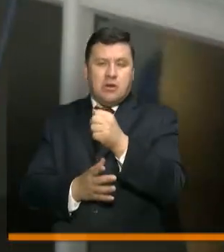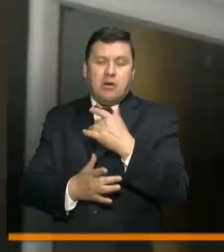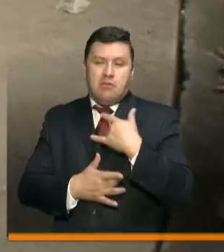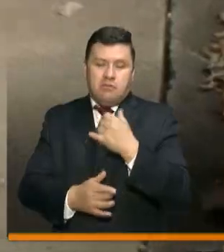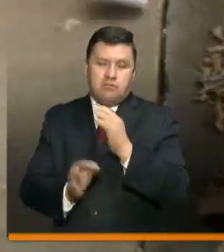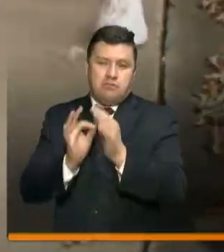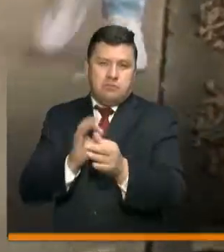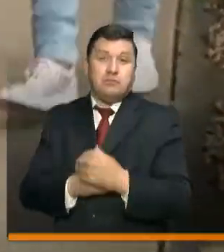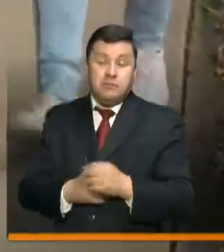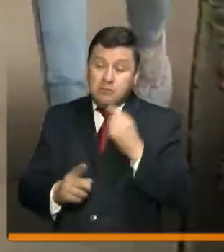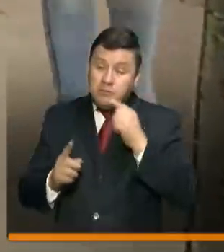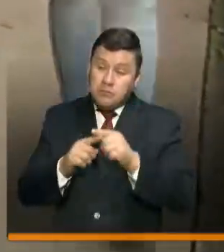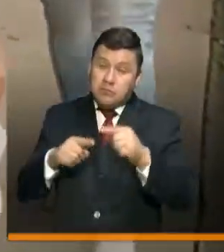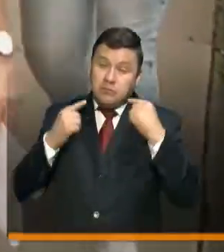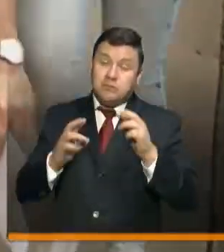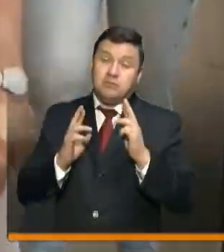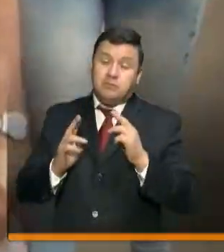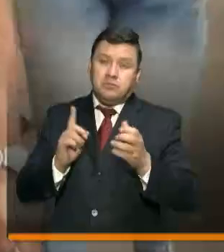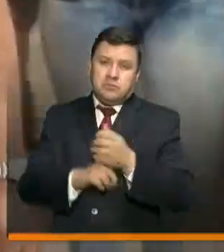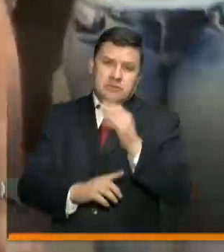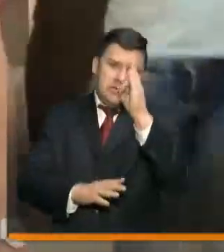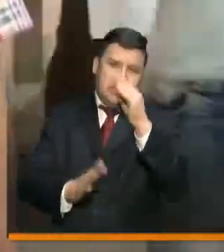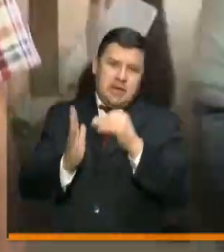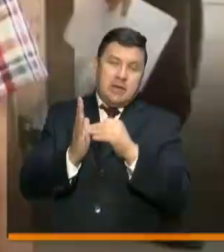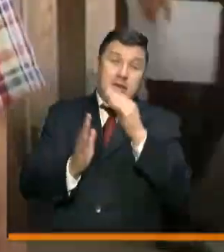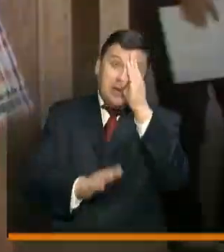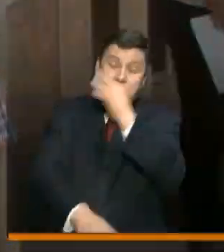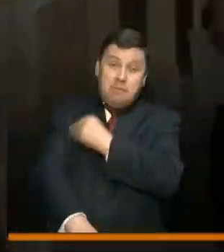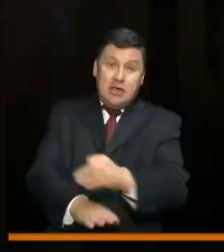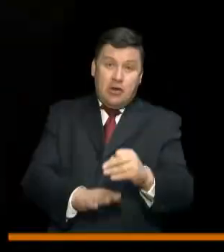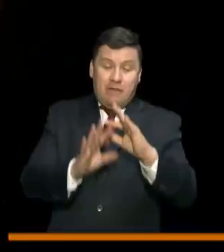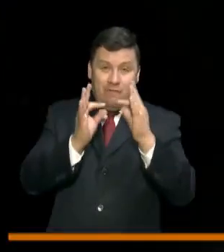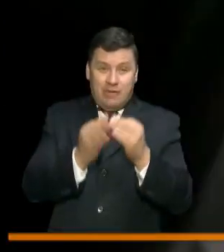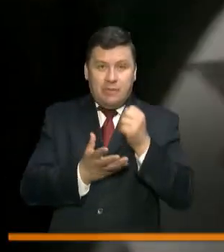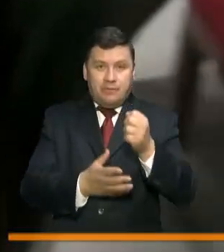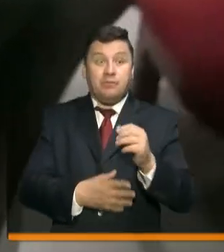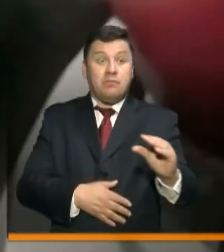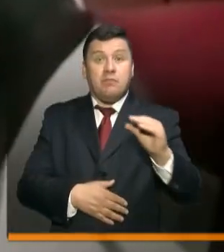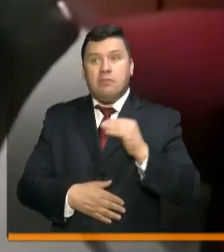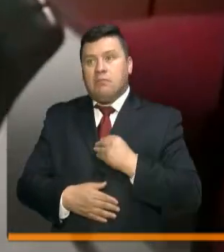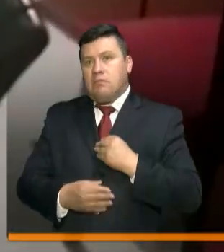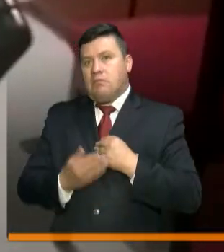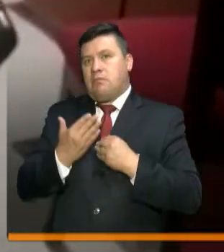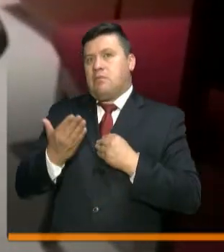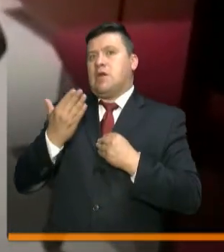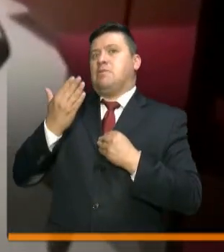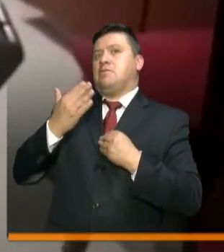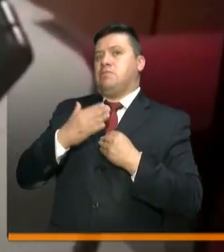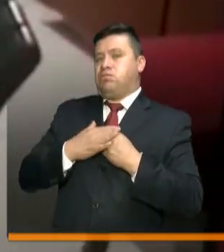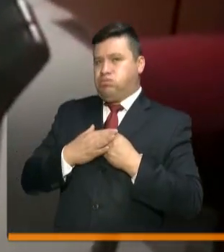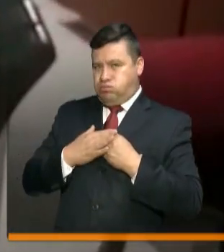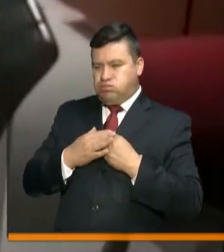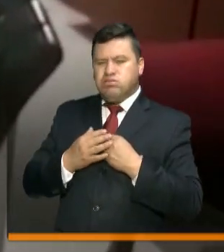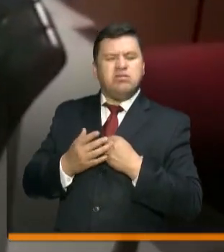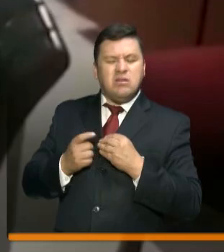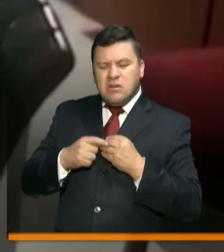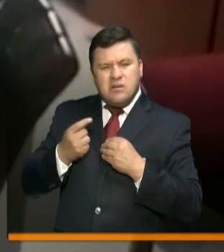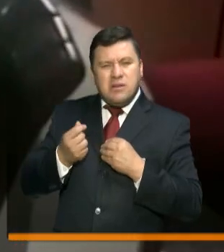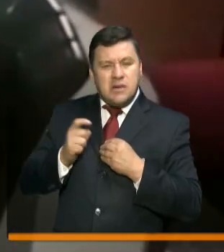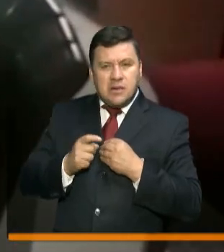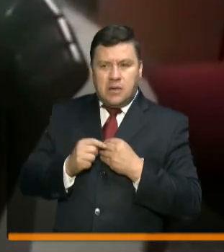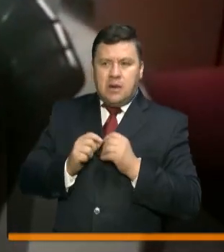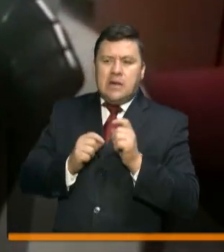Solidario. La meta es alcanzar 3 millones de hogares. Este aporte al que él está haciendo, pues voy a suplir algunas